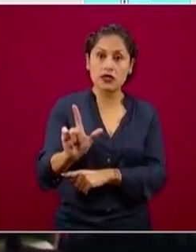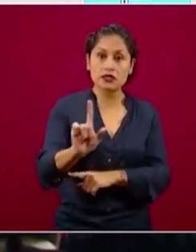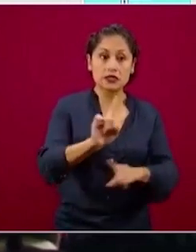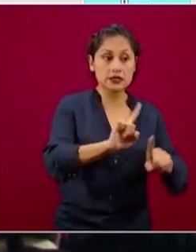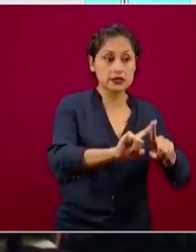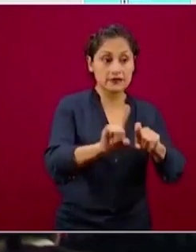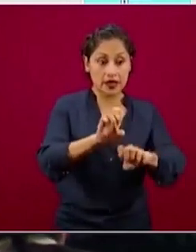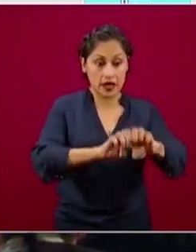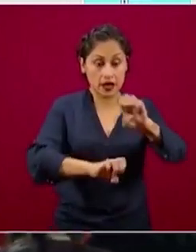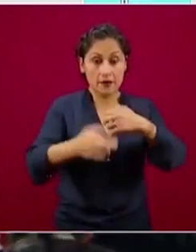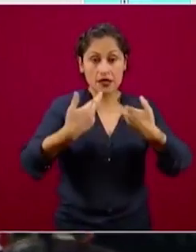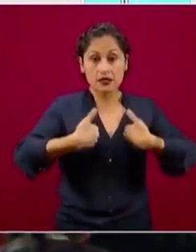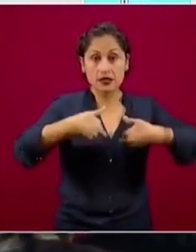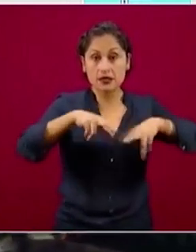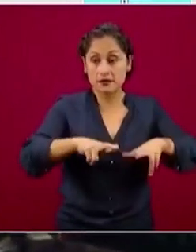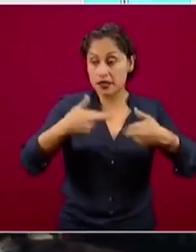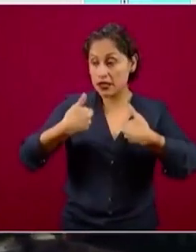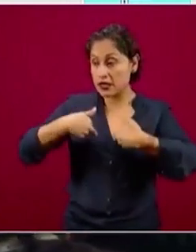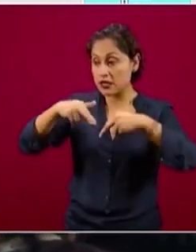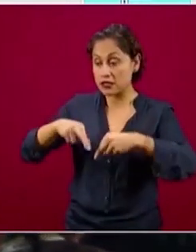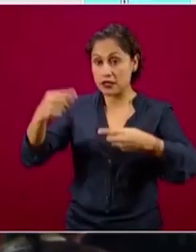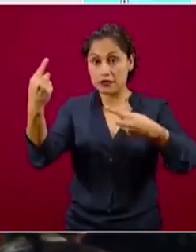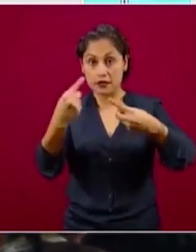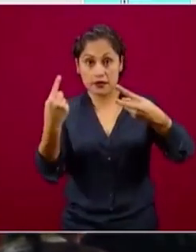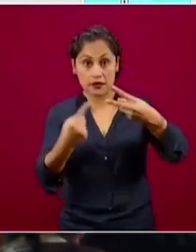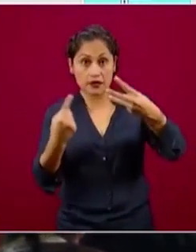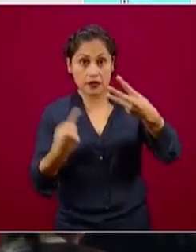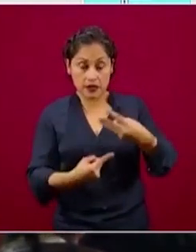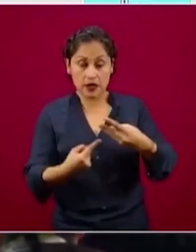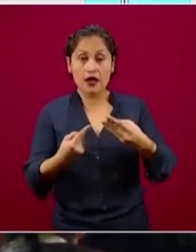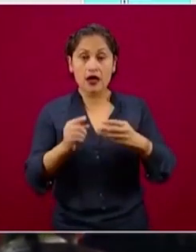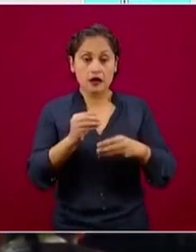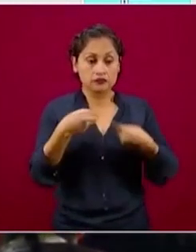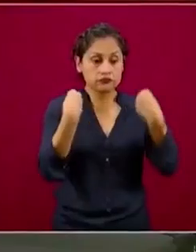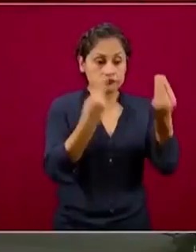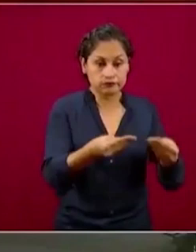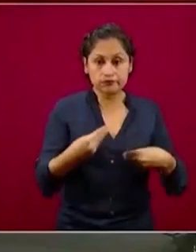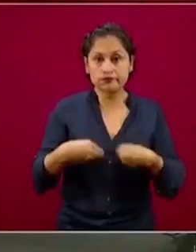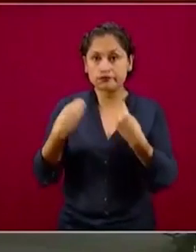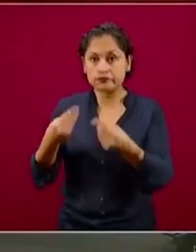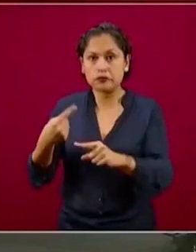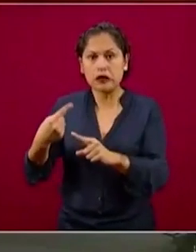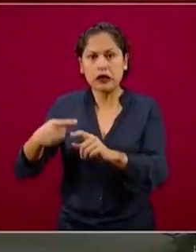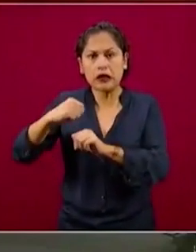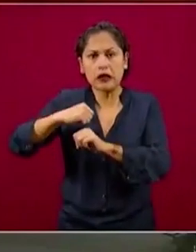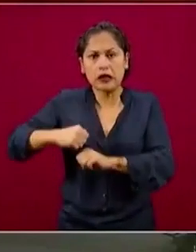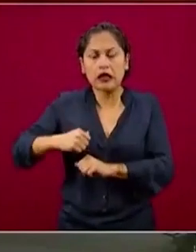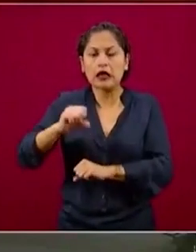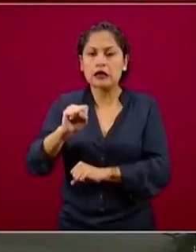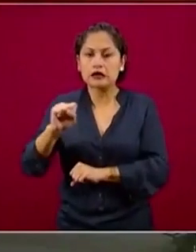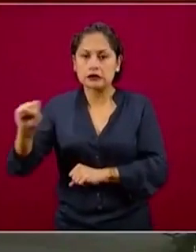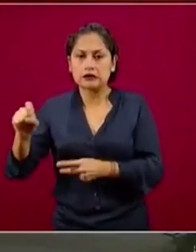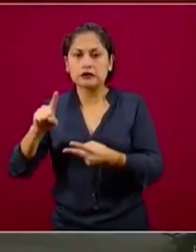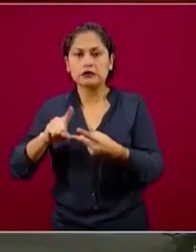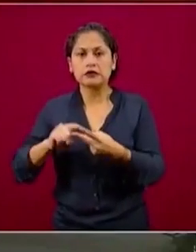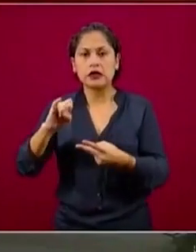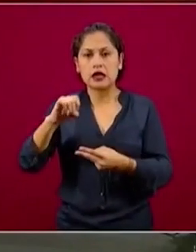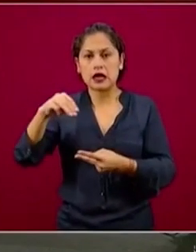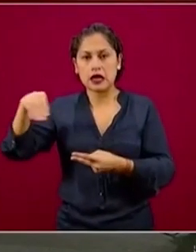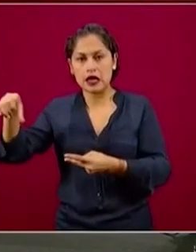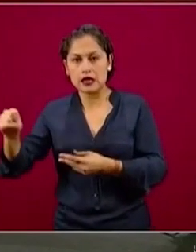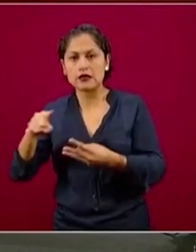y han sido elaborados por la Secretaría de Salud, la Secretaría del Trabajo y el Instituto Mexicano del Seguro Social. Y eso implica